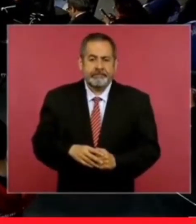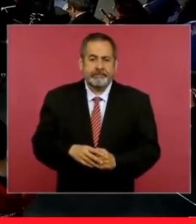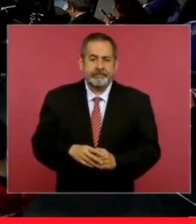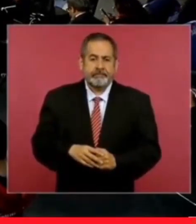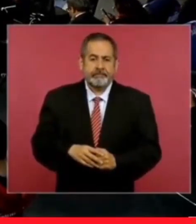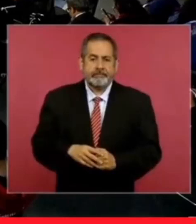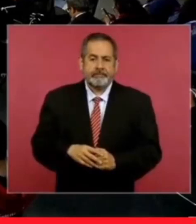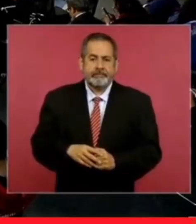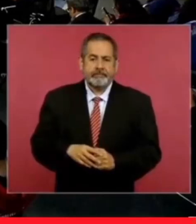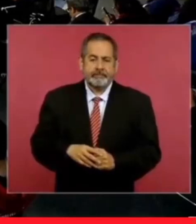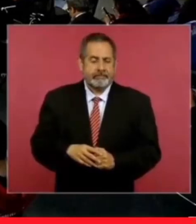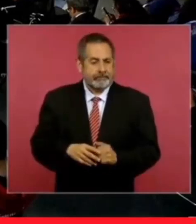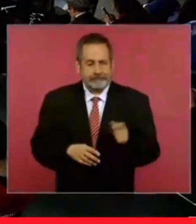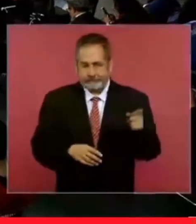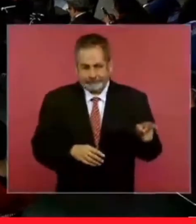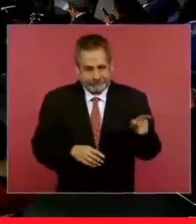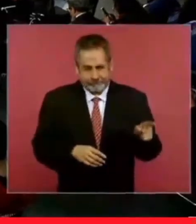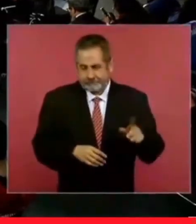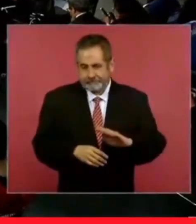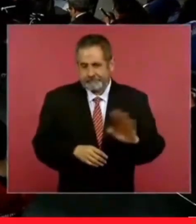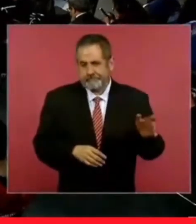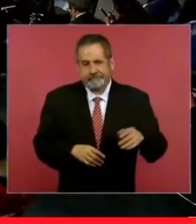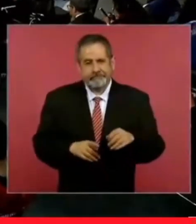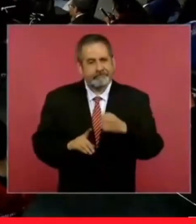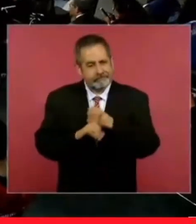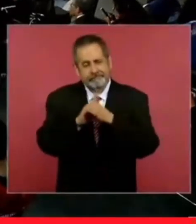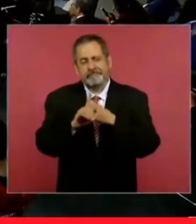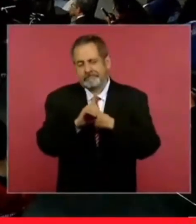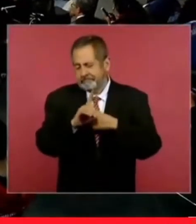la principal barrera